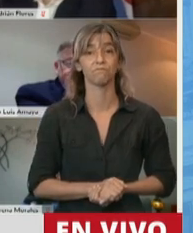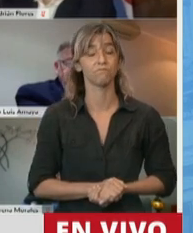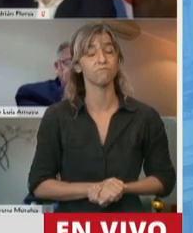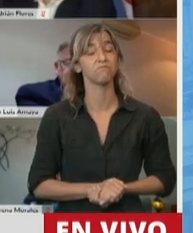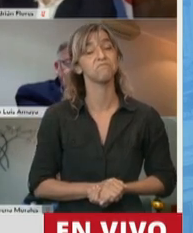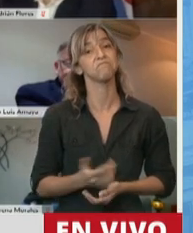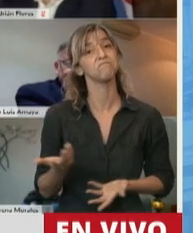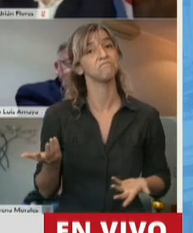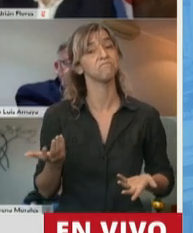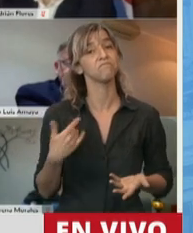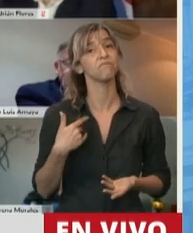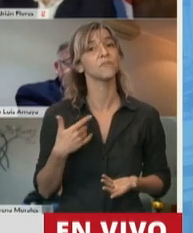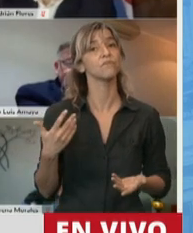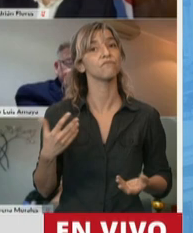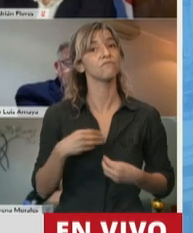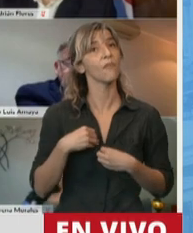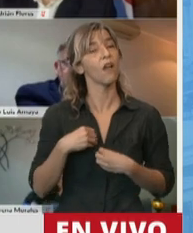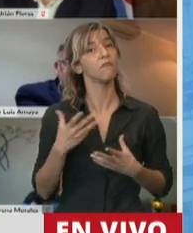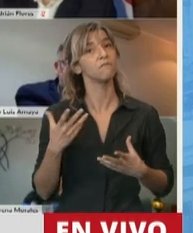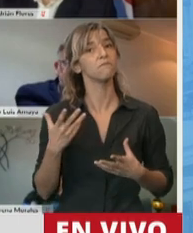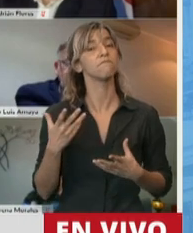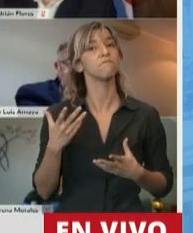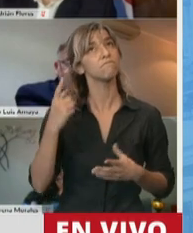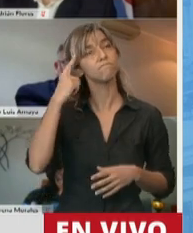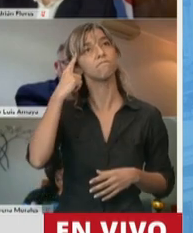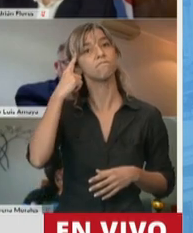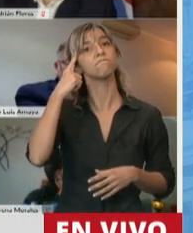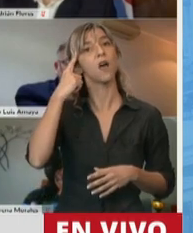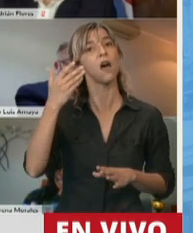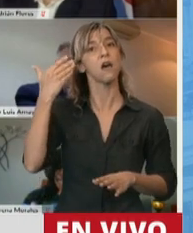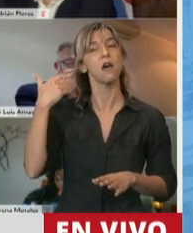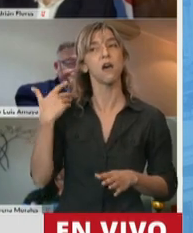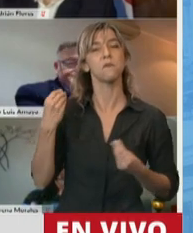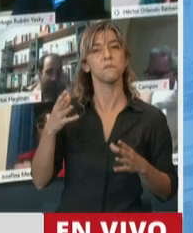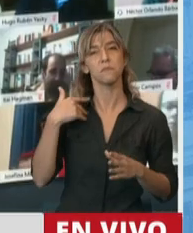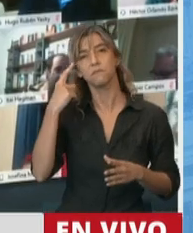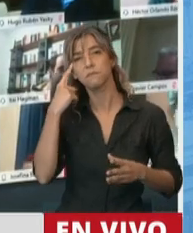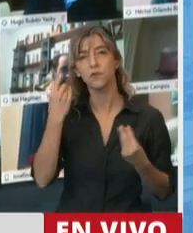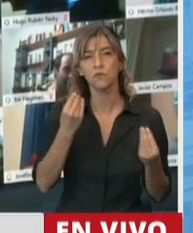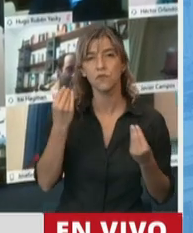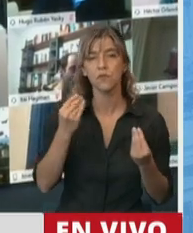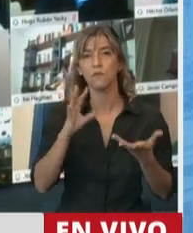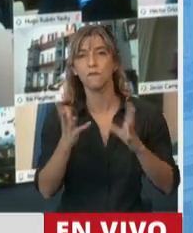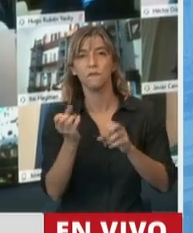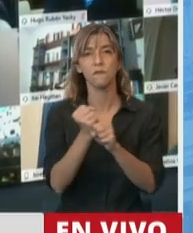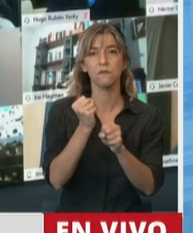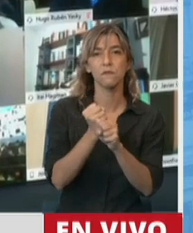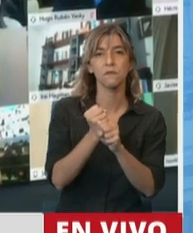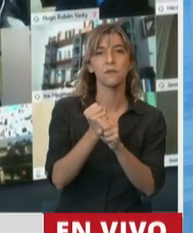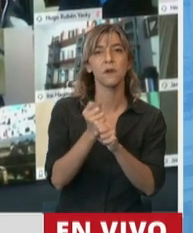cuando el objeto del contrato de trabajo, de la relación de trabajo se hace total o parcialmente